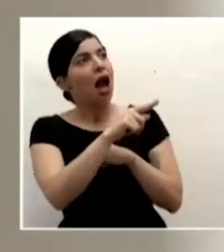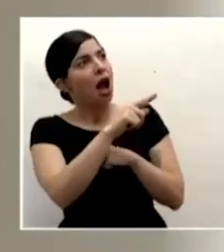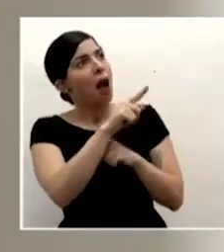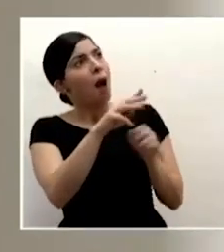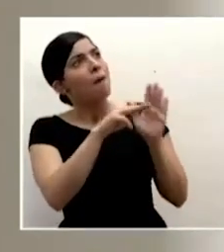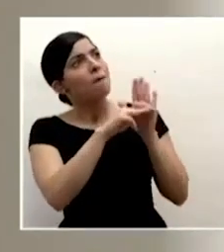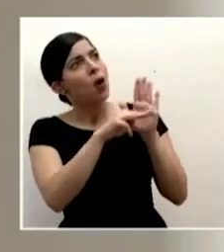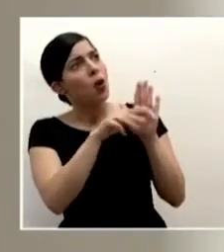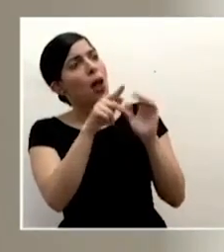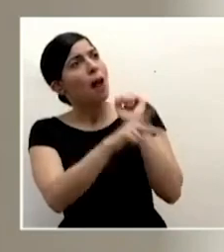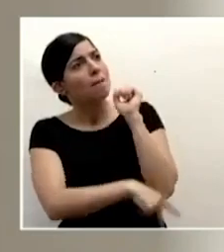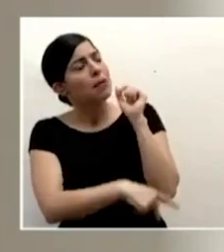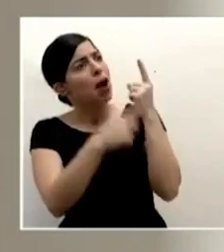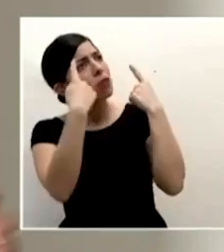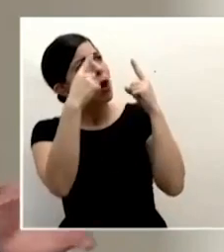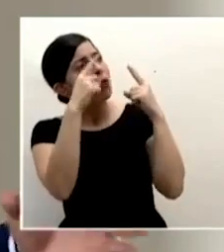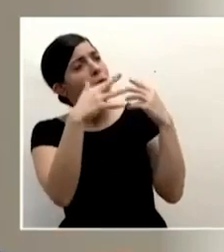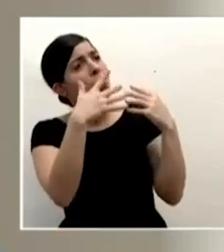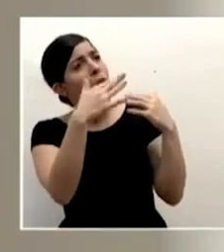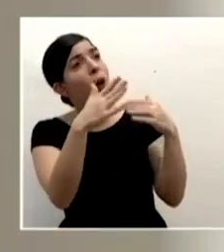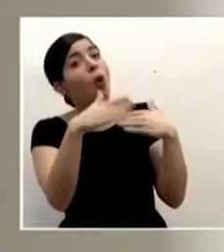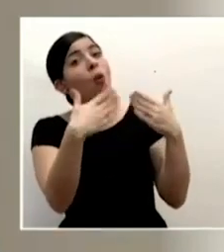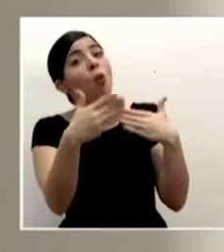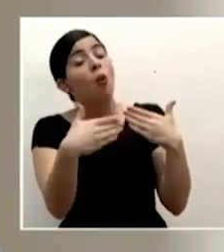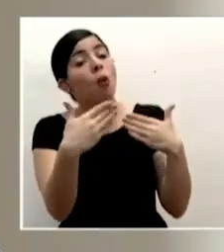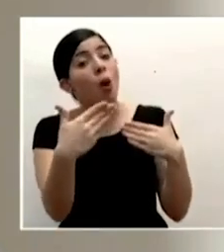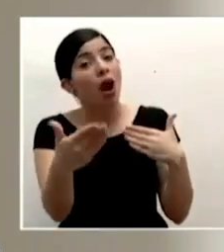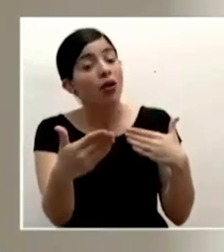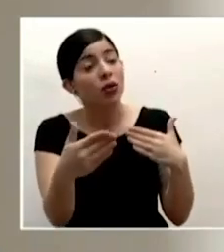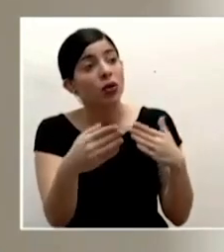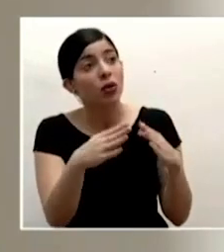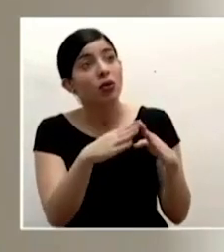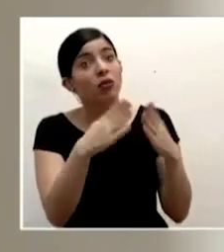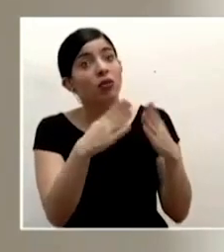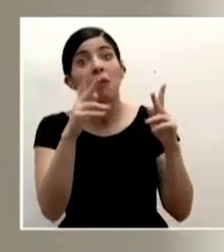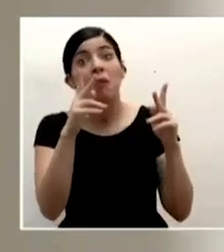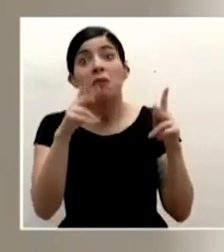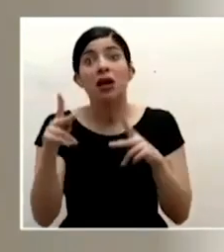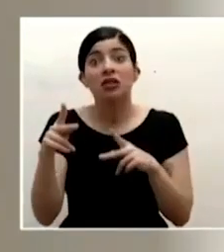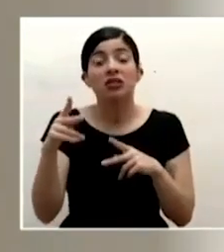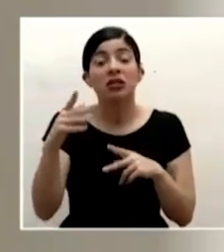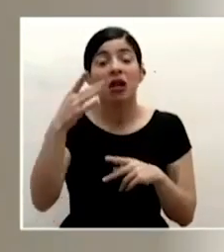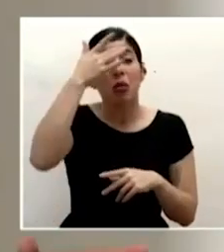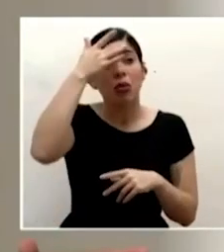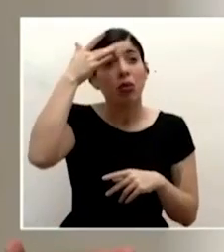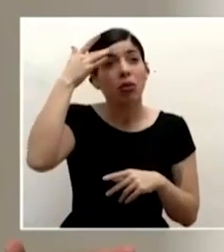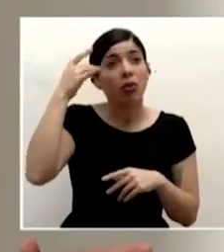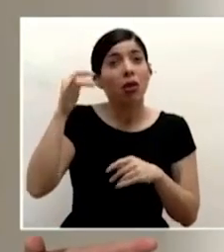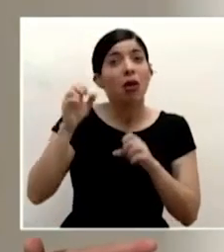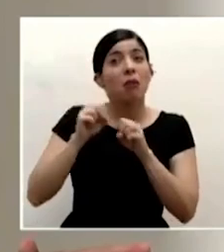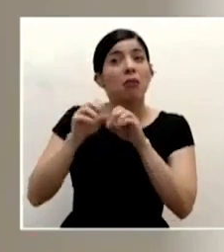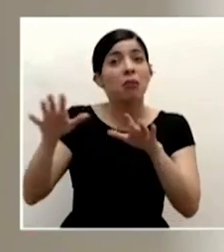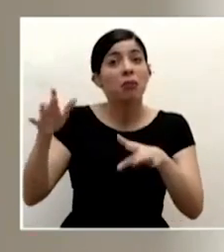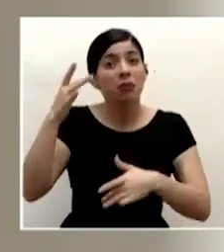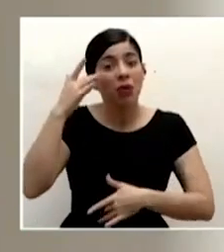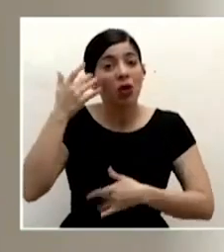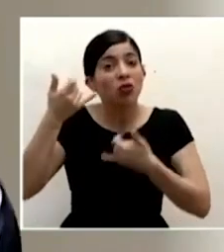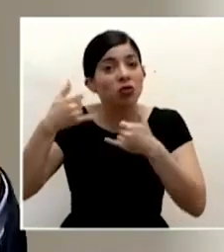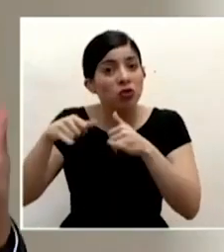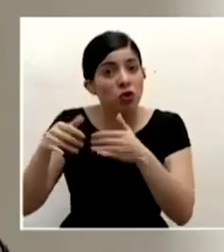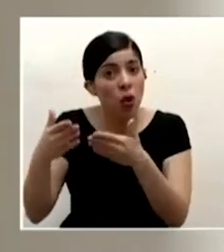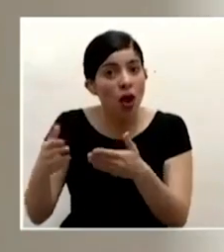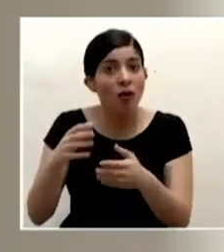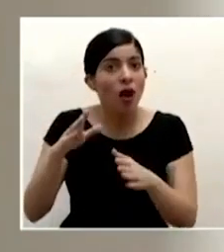momento de que la gente no no tuvo presente que si la pandemia sigue que la pandemia no se ha terminado y que empiezan a retomar actividades